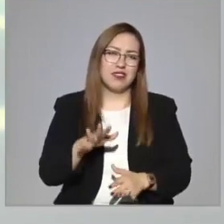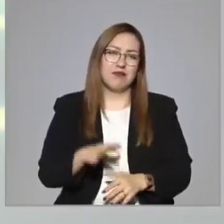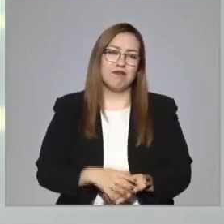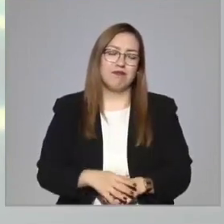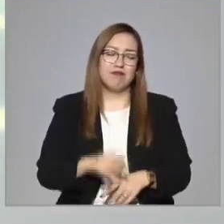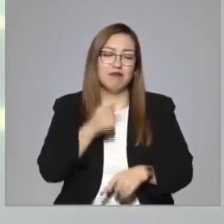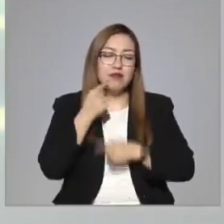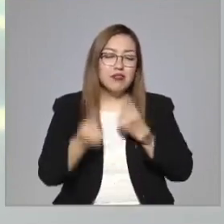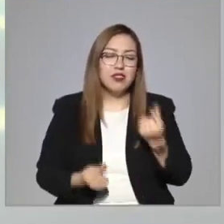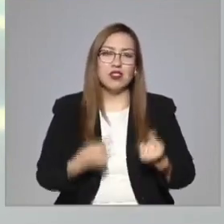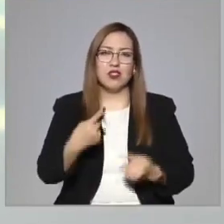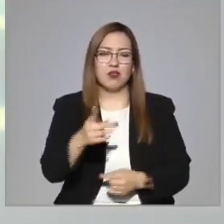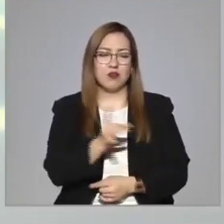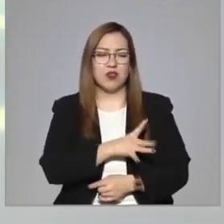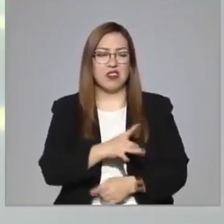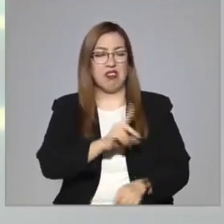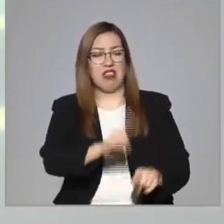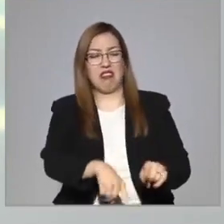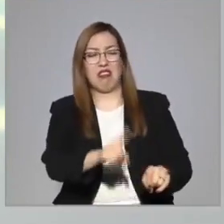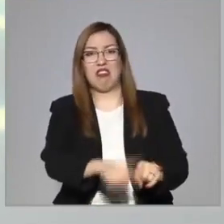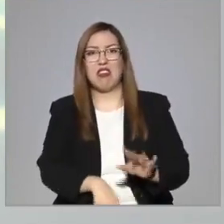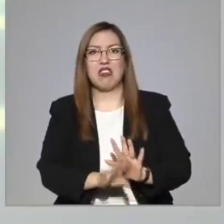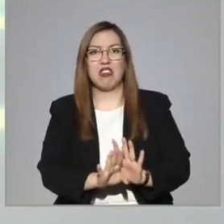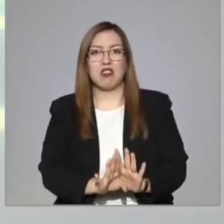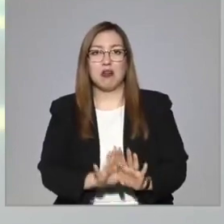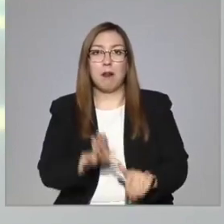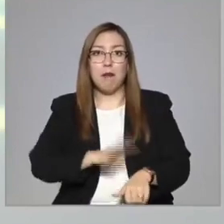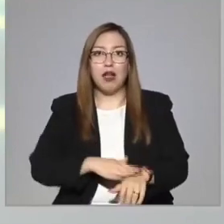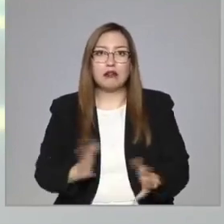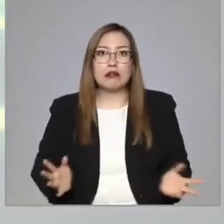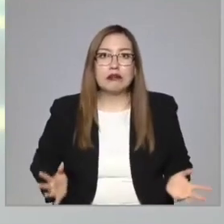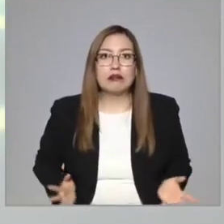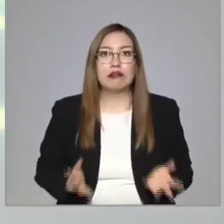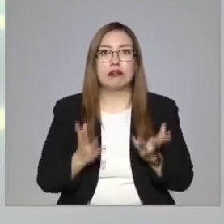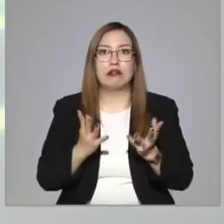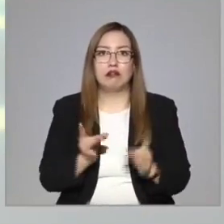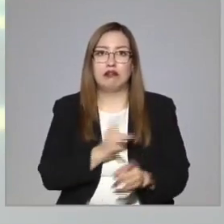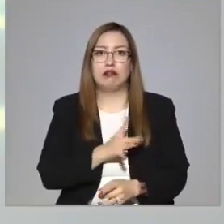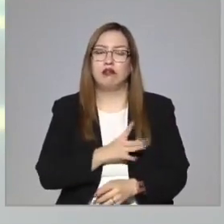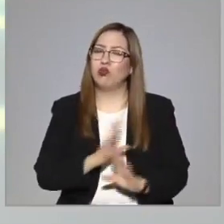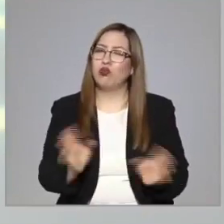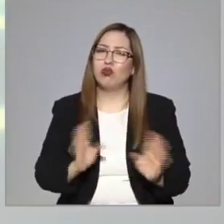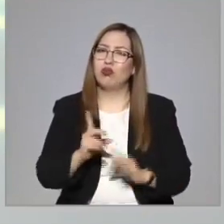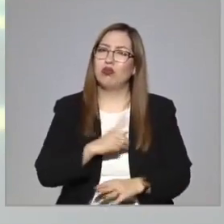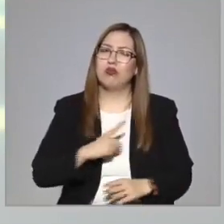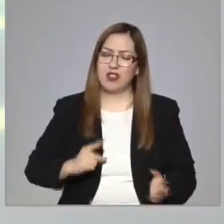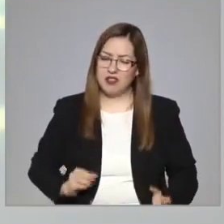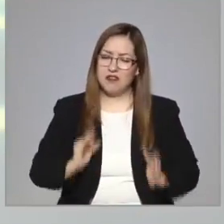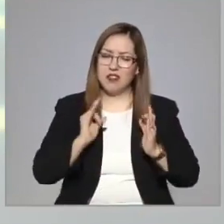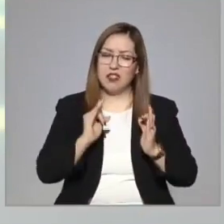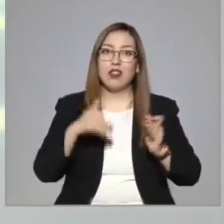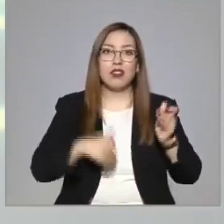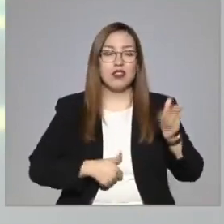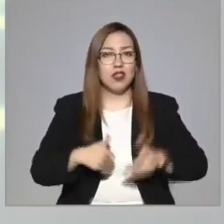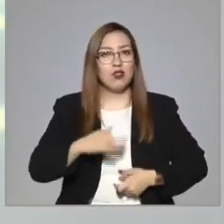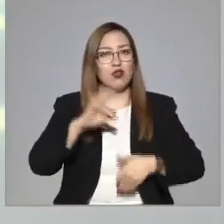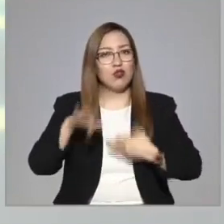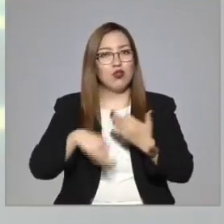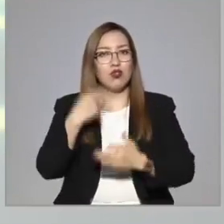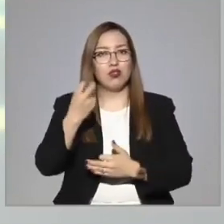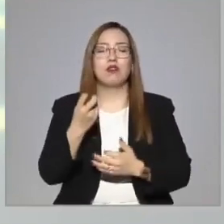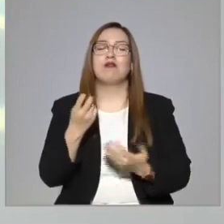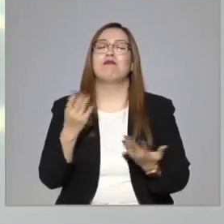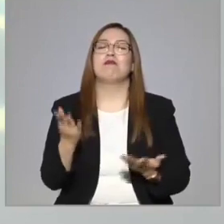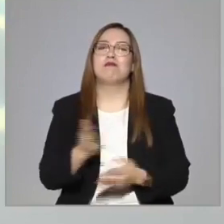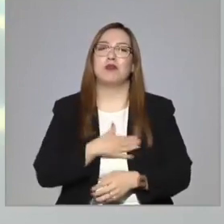alejar a las infancias de sus miedos lo único que hacemos es acentuarlos? Hay que saberlos enfrentar y el teatro, en general las artes, son un